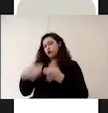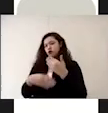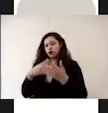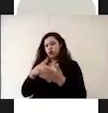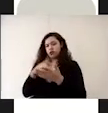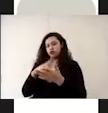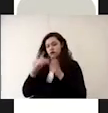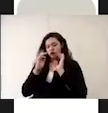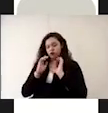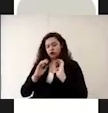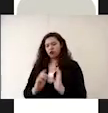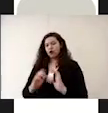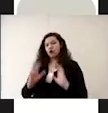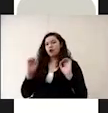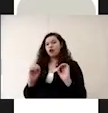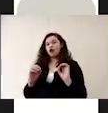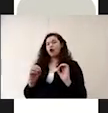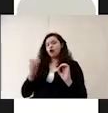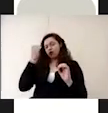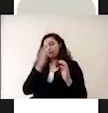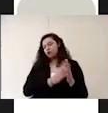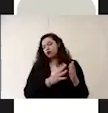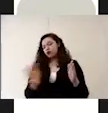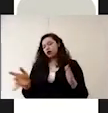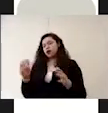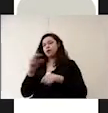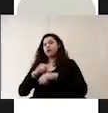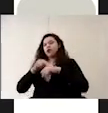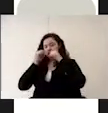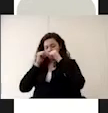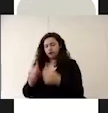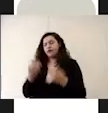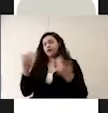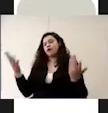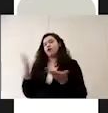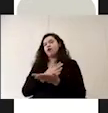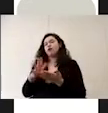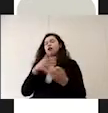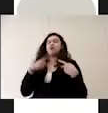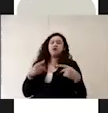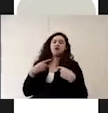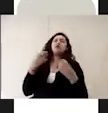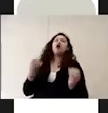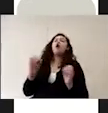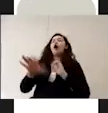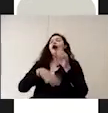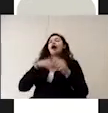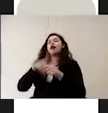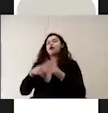personal o durante atención médica independientemente de si son personas o animales.